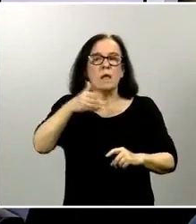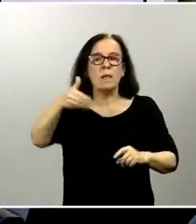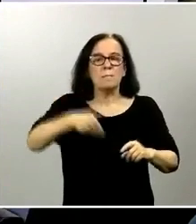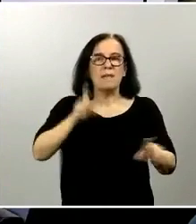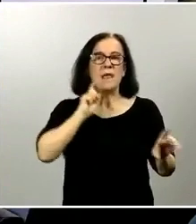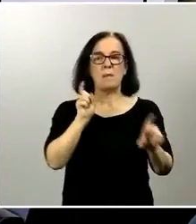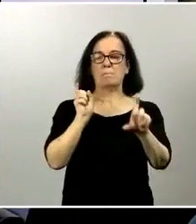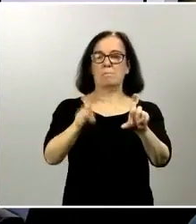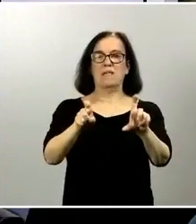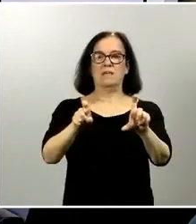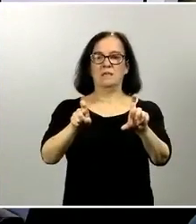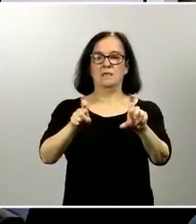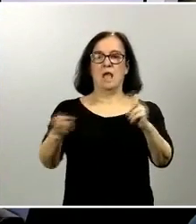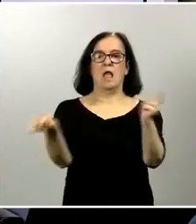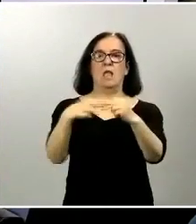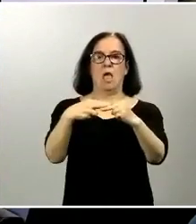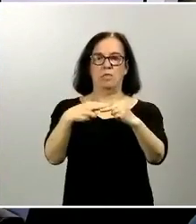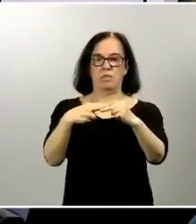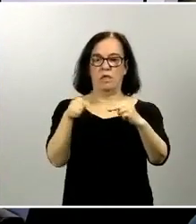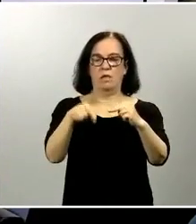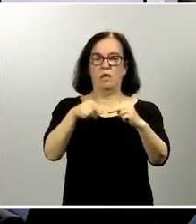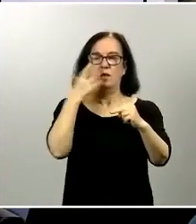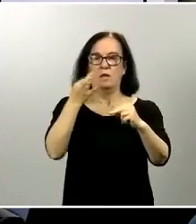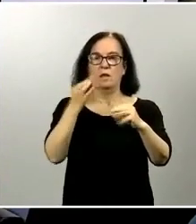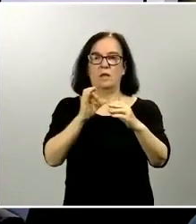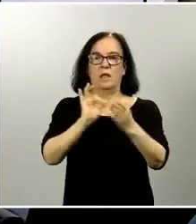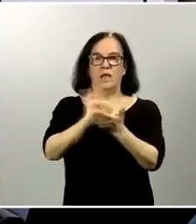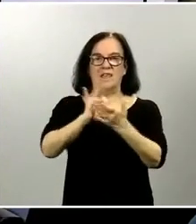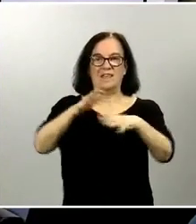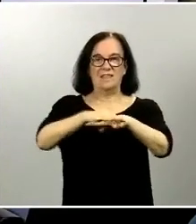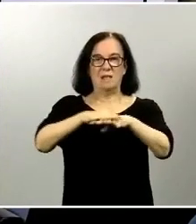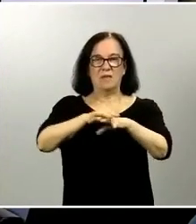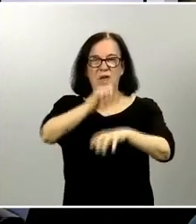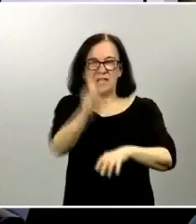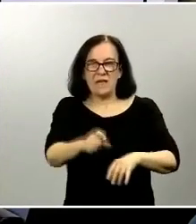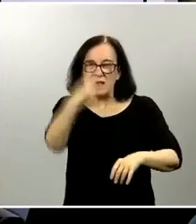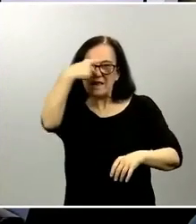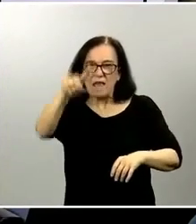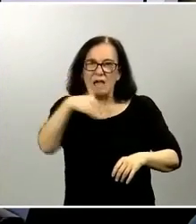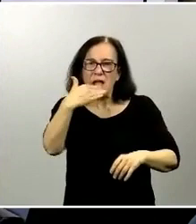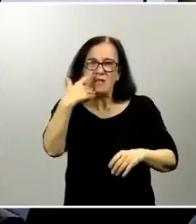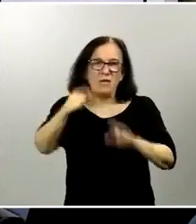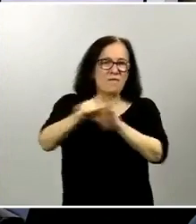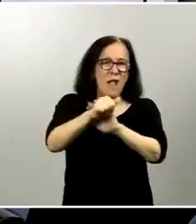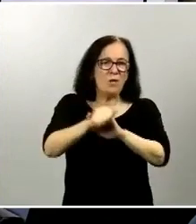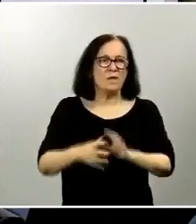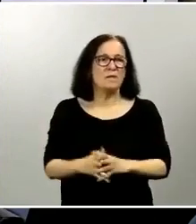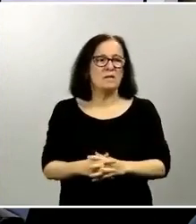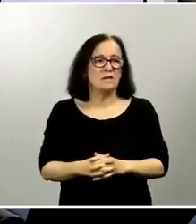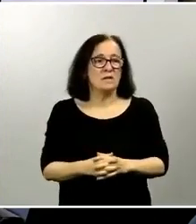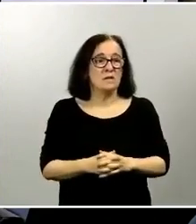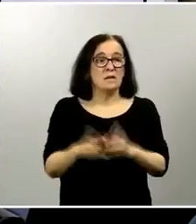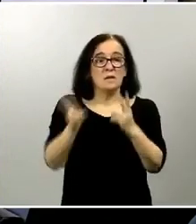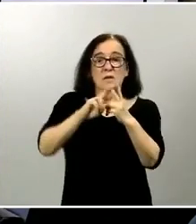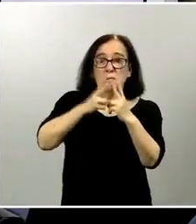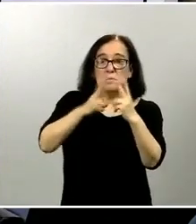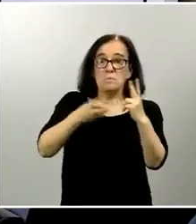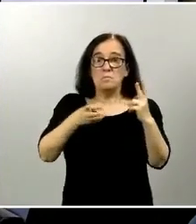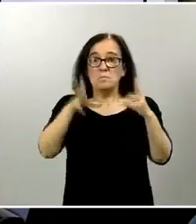se pinche en un enlace que lleva un servidor en Italia ¿saben algo de este fraude general o comisario principal?